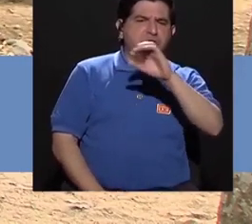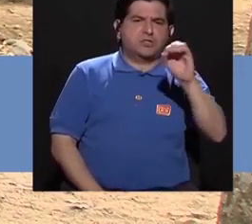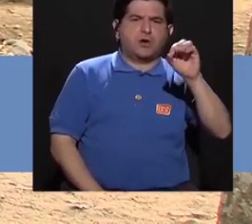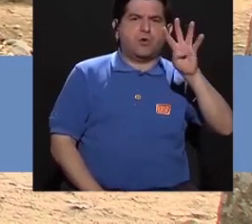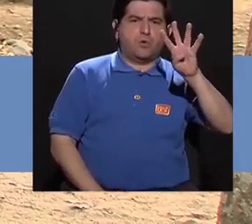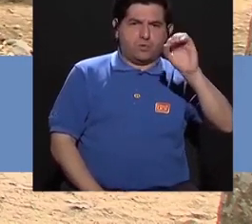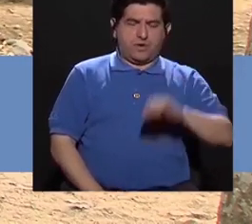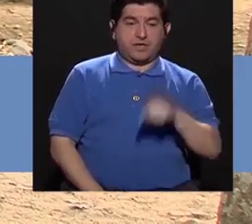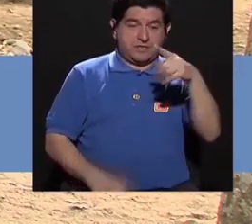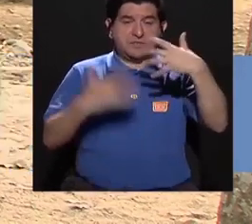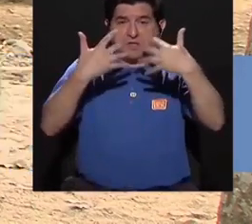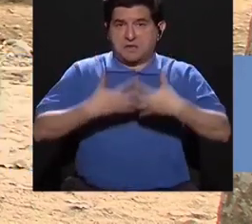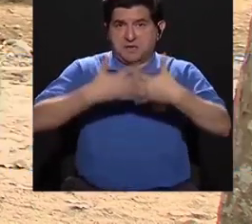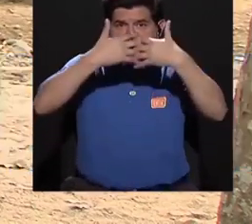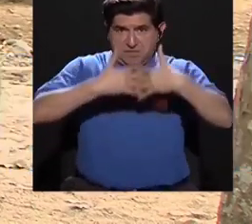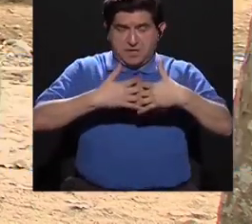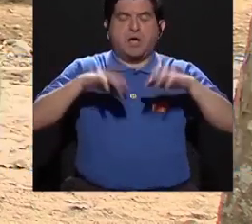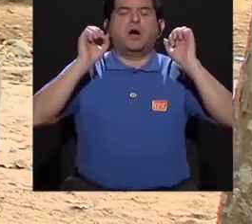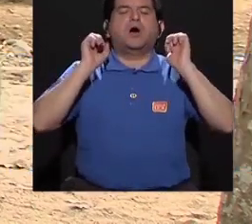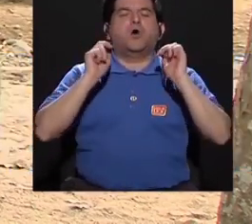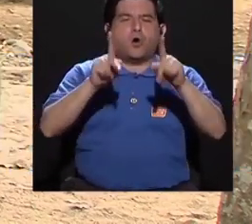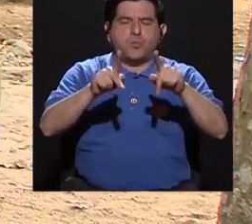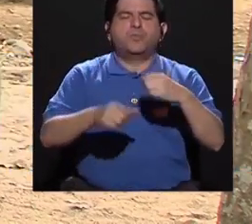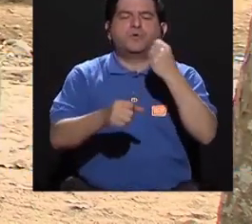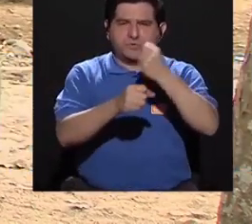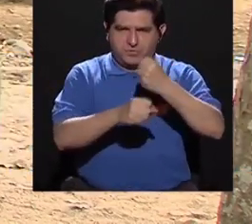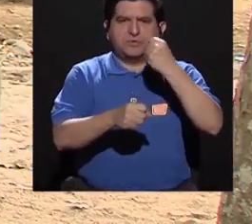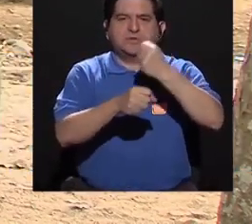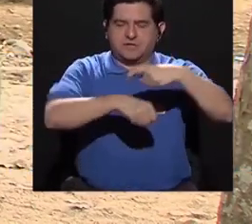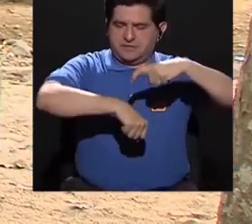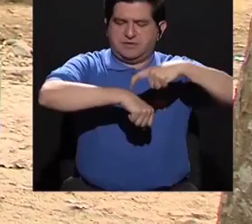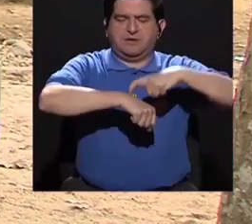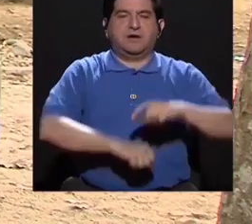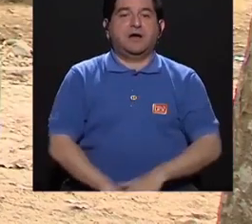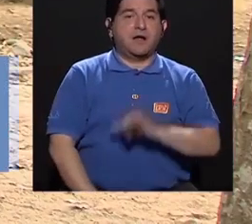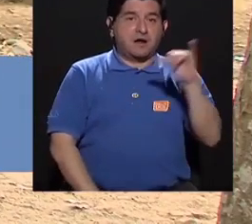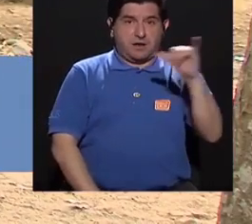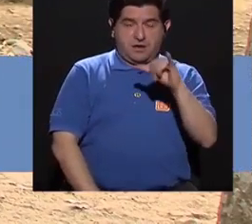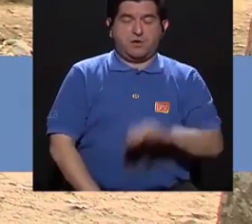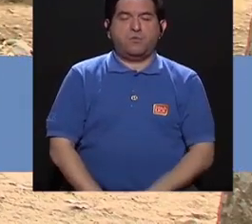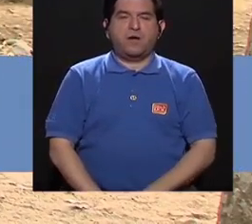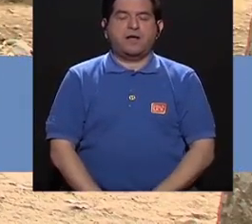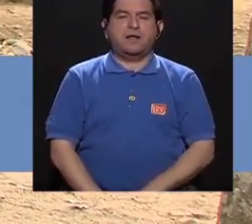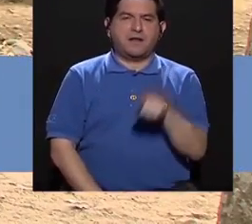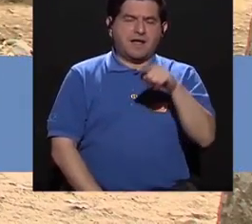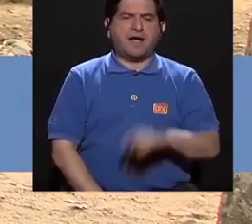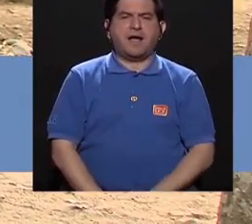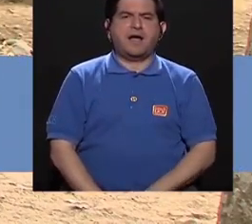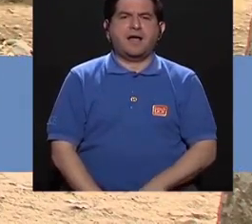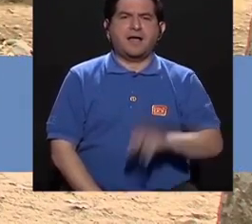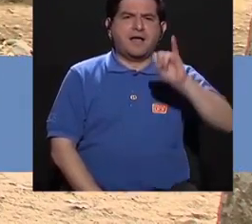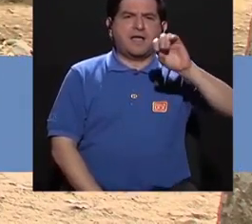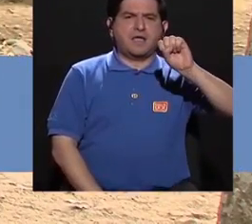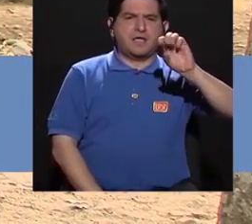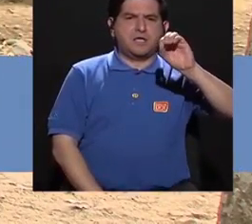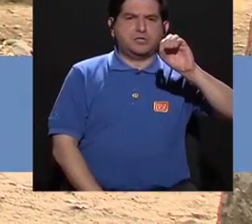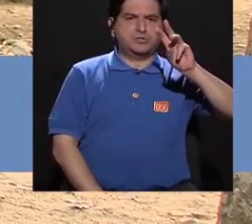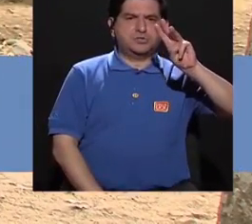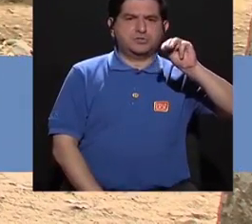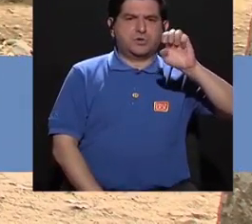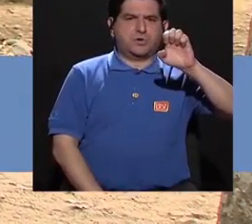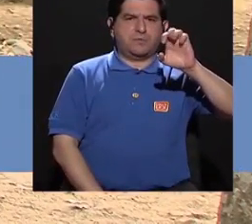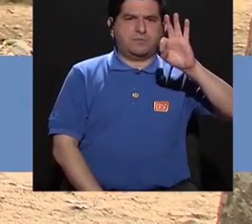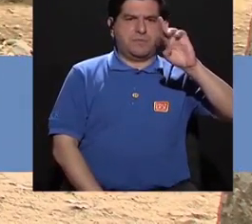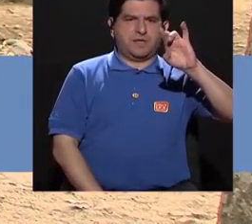40 repeticiones, porque esta es una máquina que te da la posibilidad de trabajar ese tiempo. Y también lo podemos hacer isométrico, recuerden que isométrico es que no hay